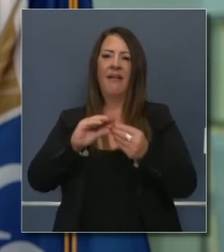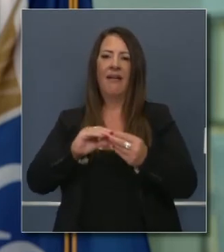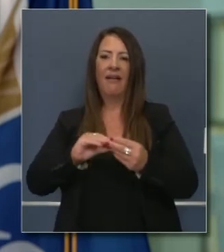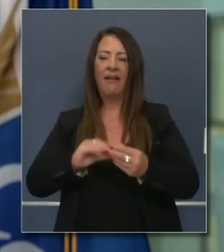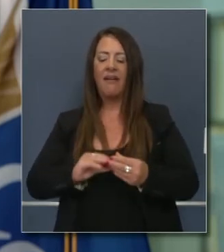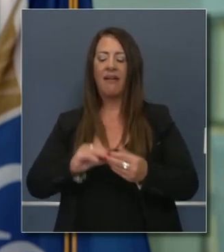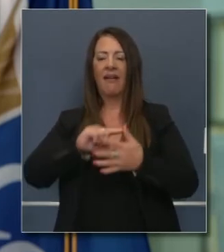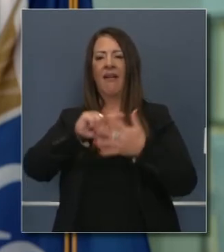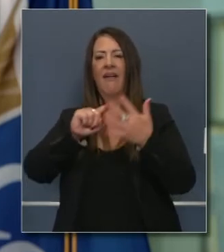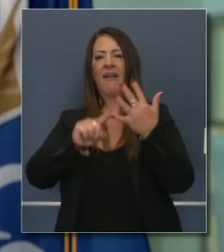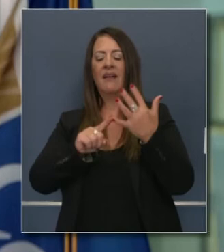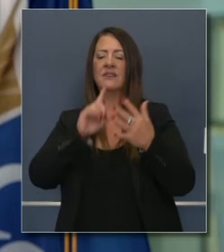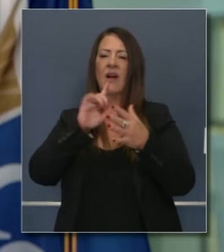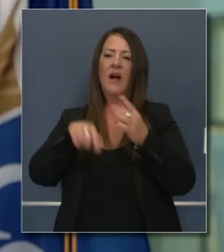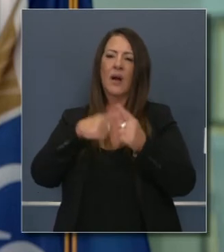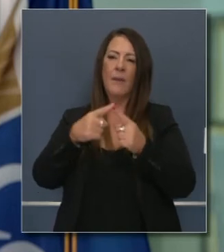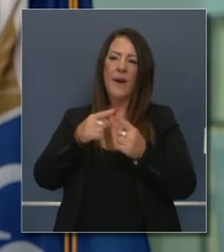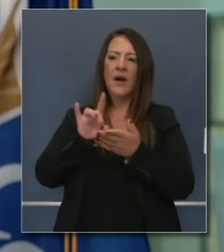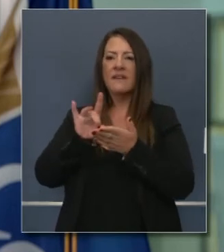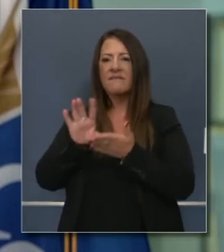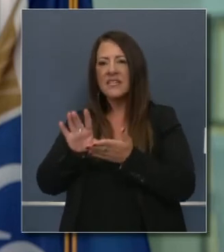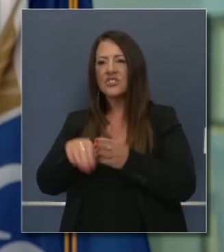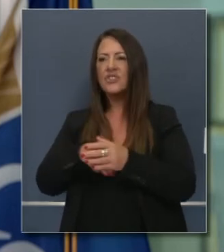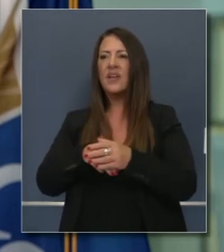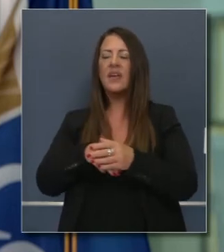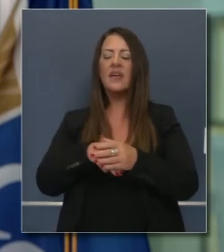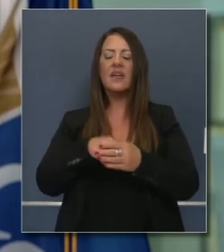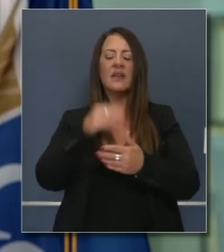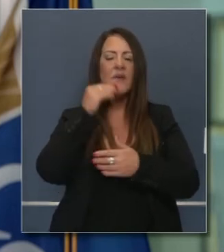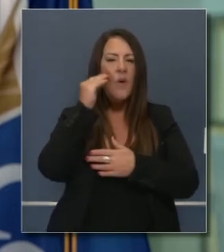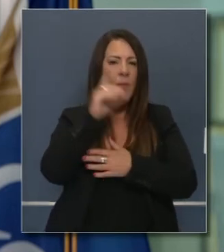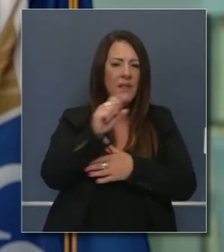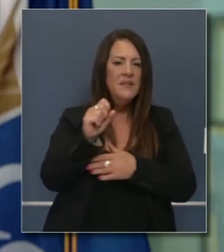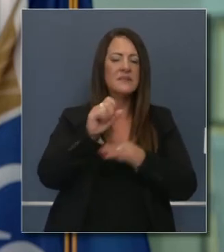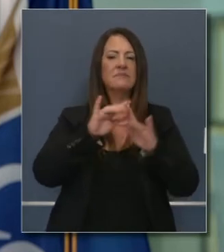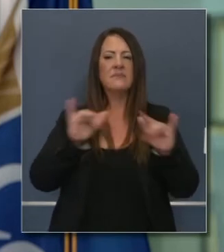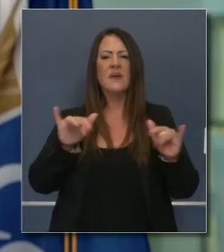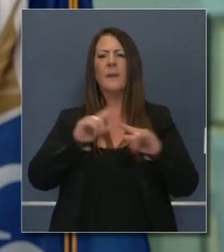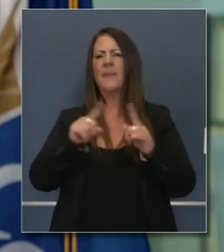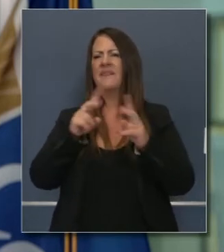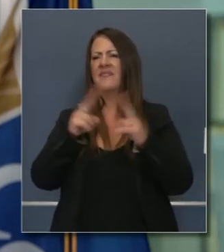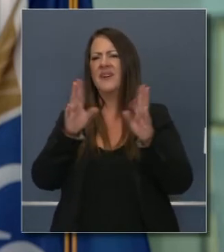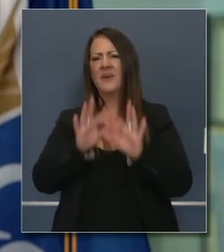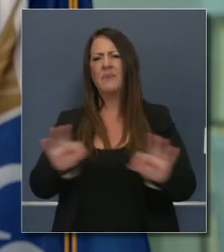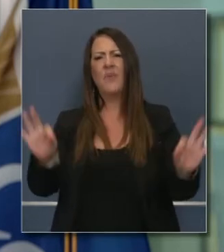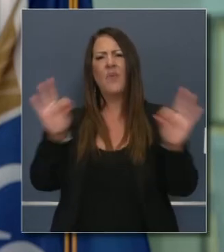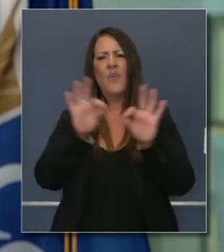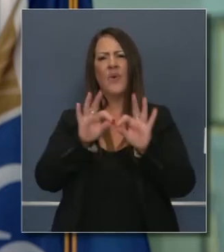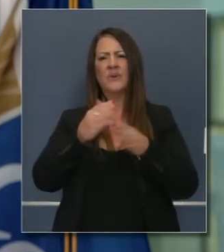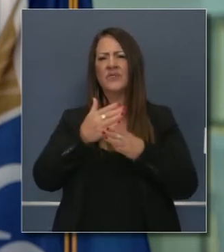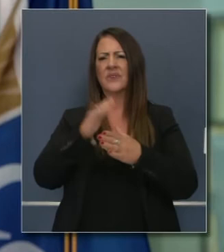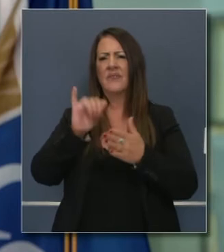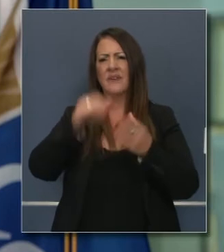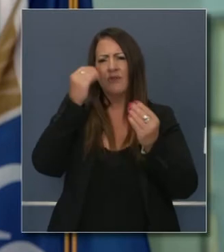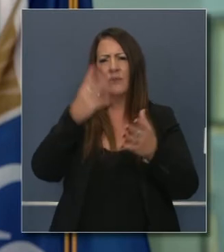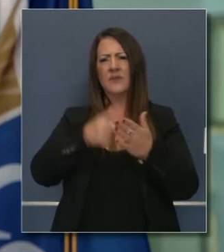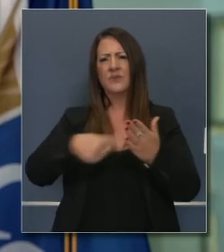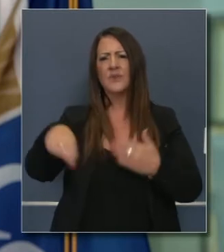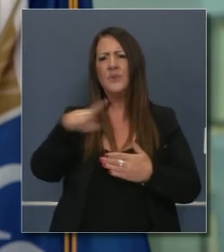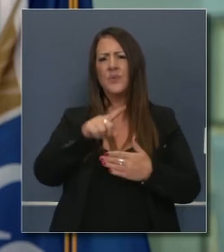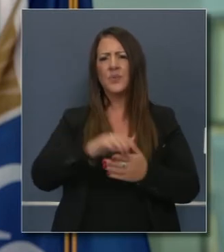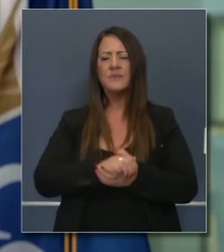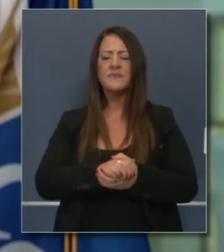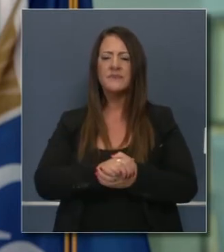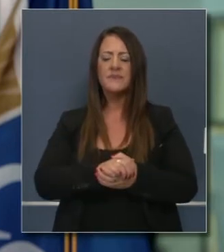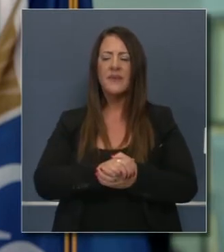los desalojos y los desalojados y todo esto está conectado, ciertamente. Y todos son factores importantes. De